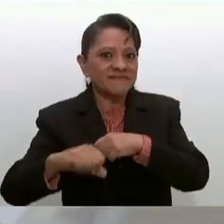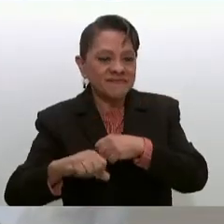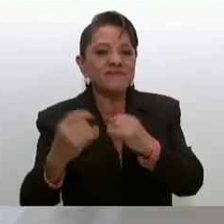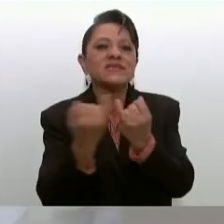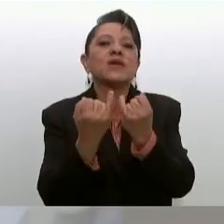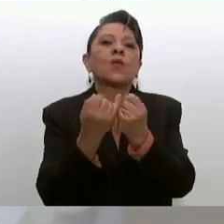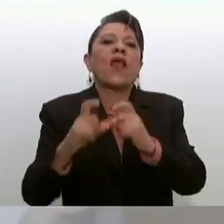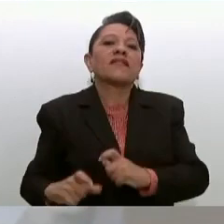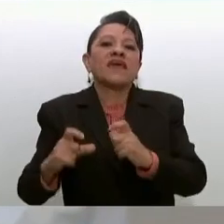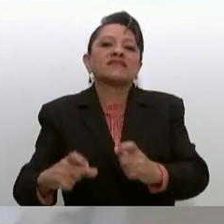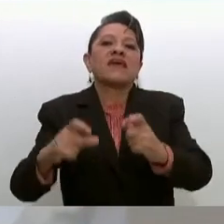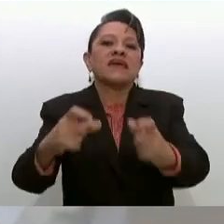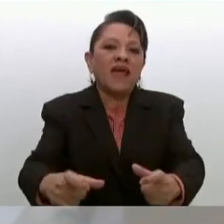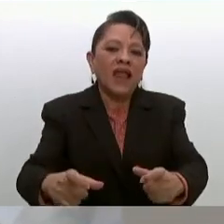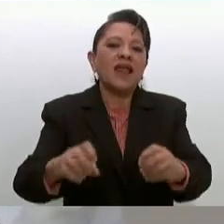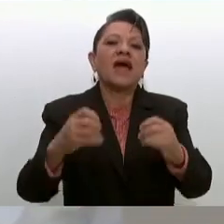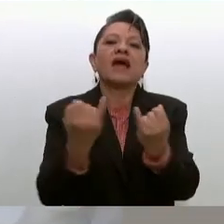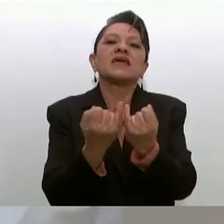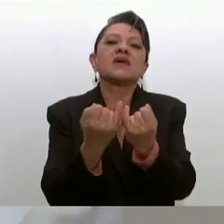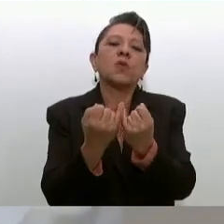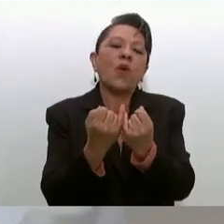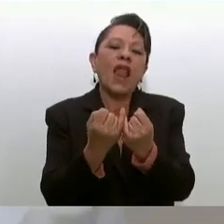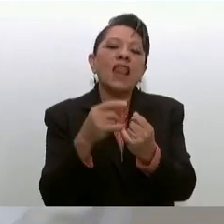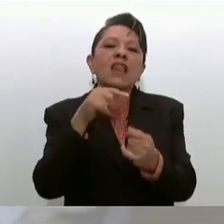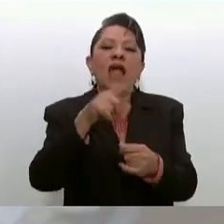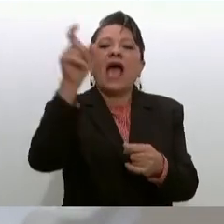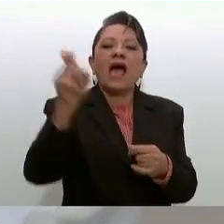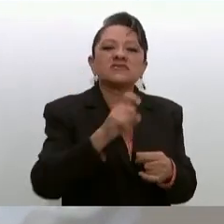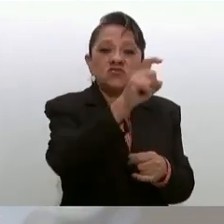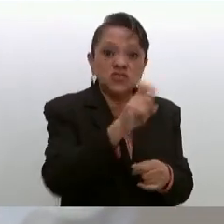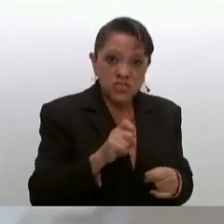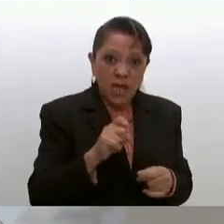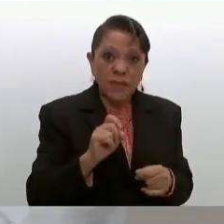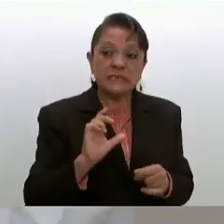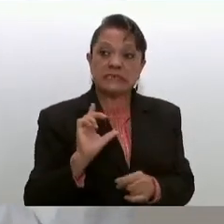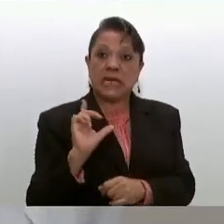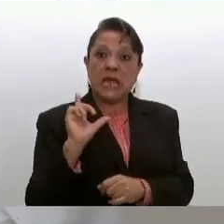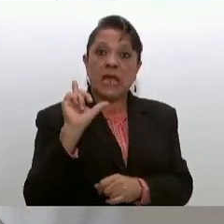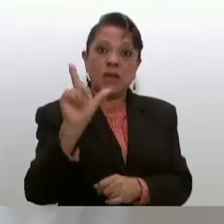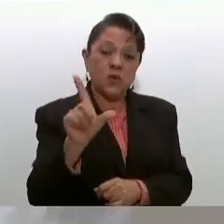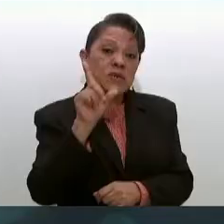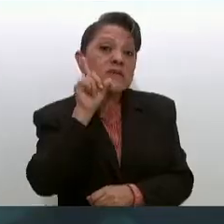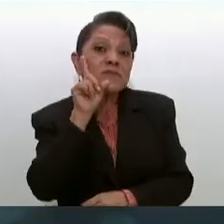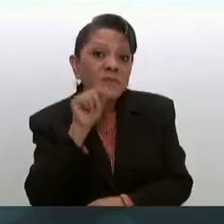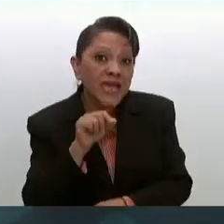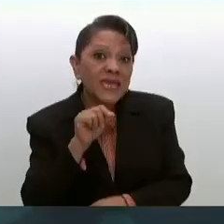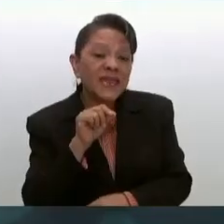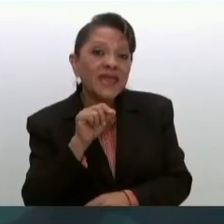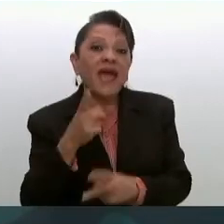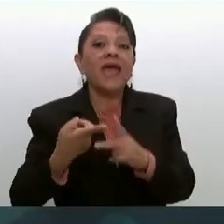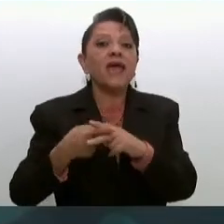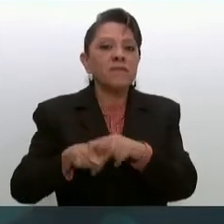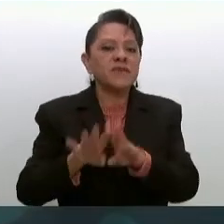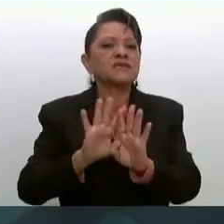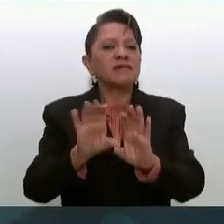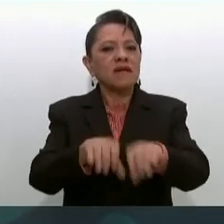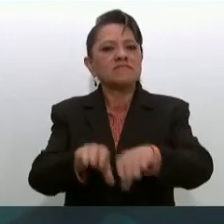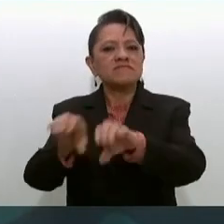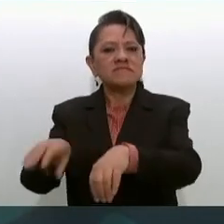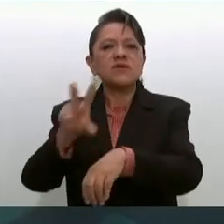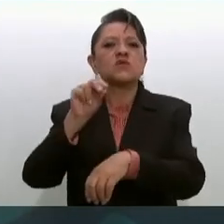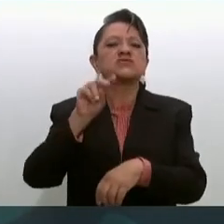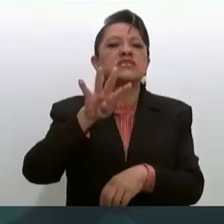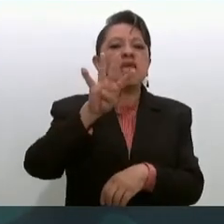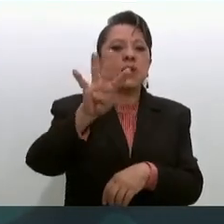y también en Azochiapan. Y el lunes próximo, el lunes 30, mañana empieza también la contratación de 84